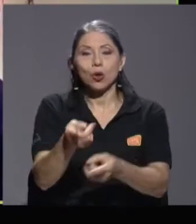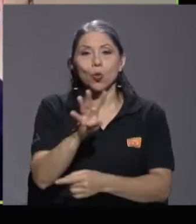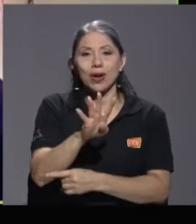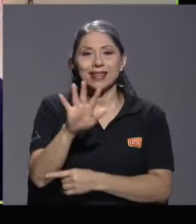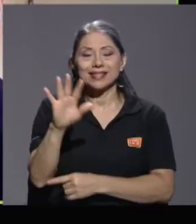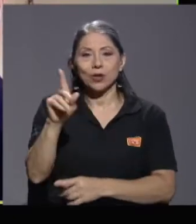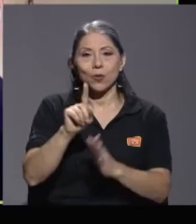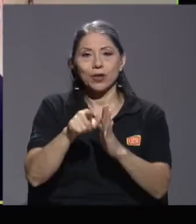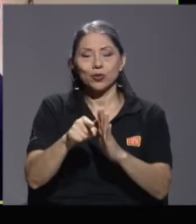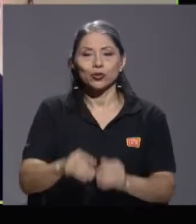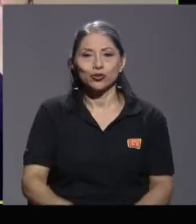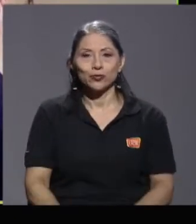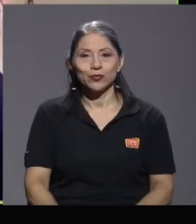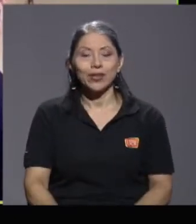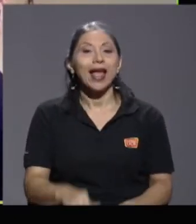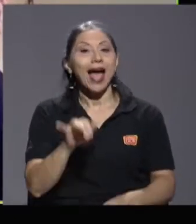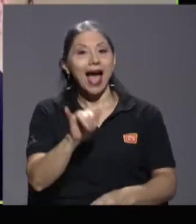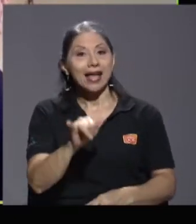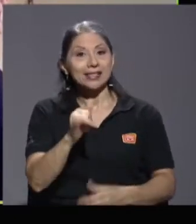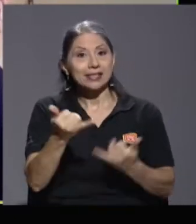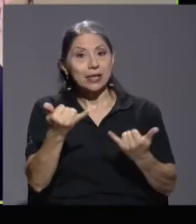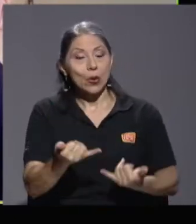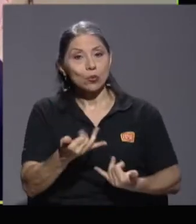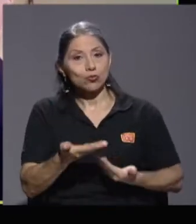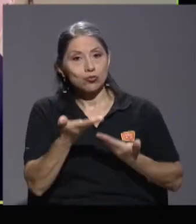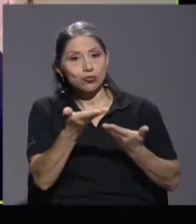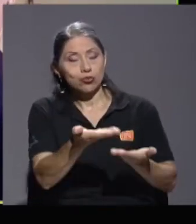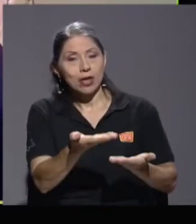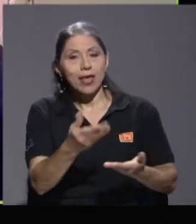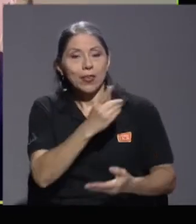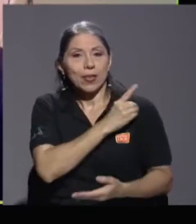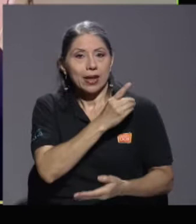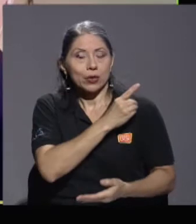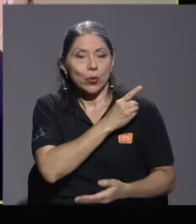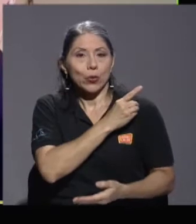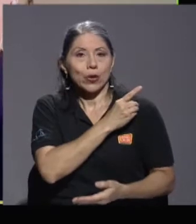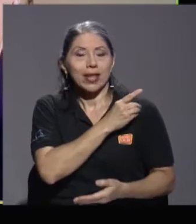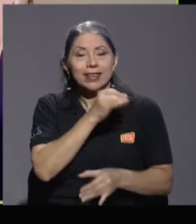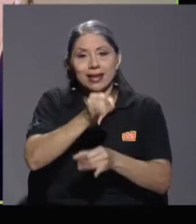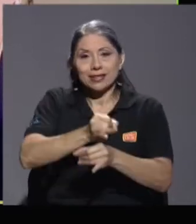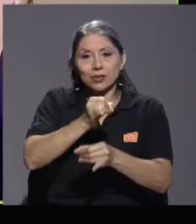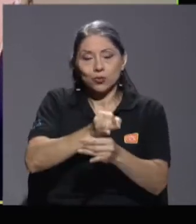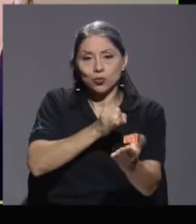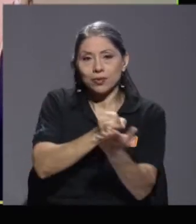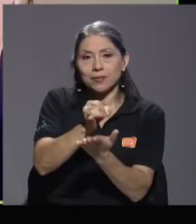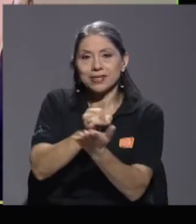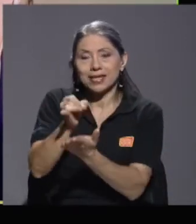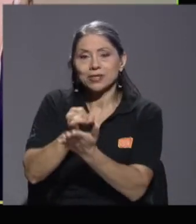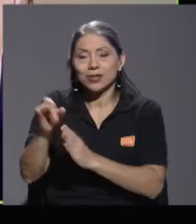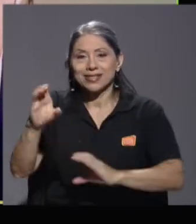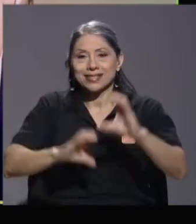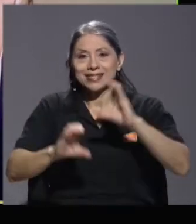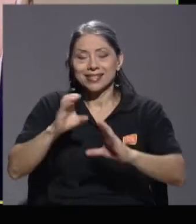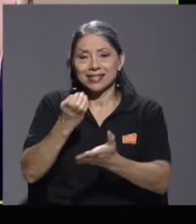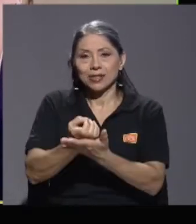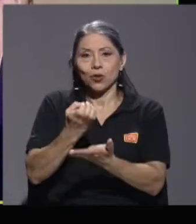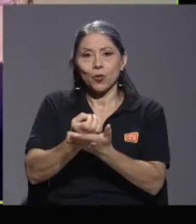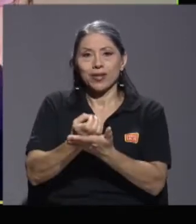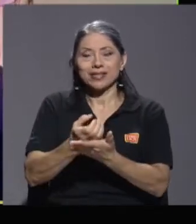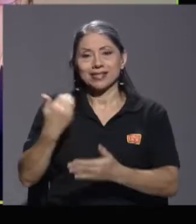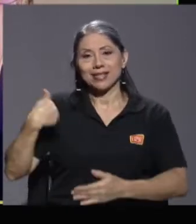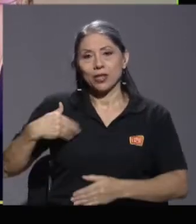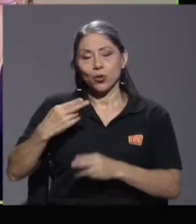45 minutos. Así, doy la palabra al director del Instituto de Investigaciones de Ciencias Económicas, el